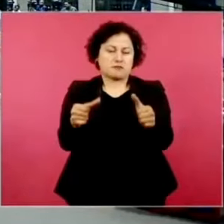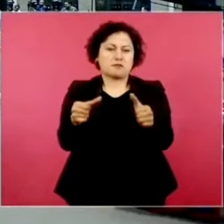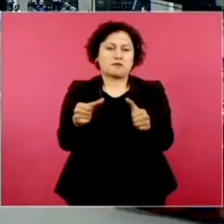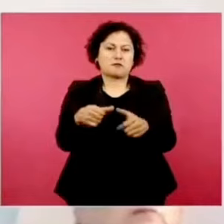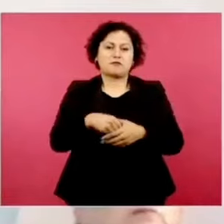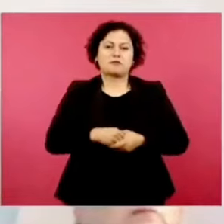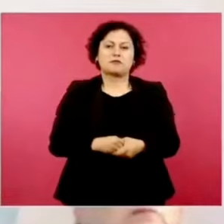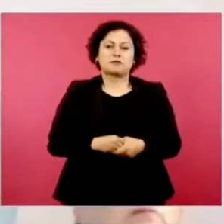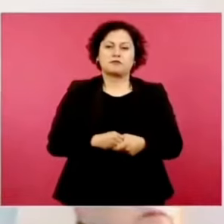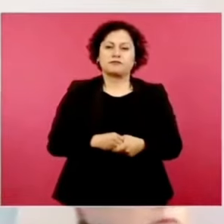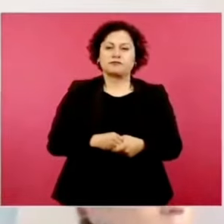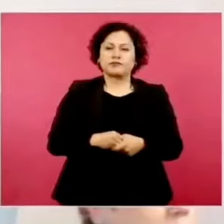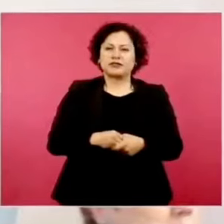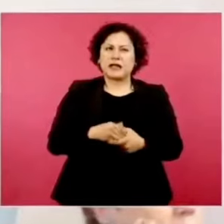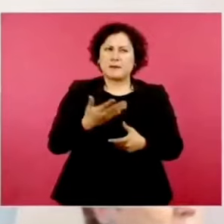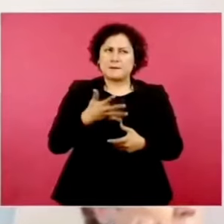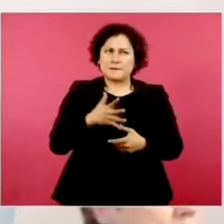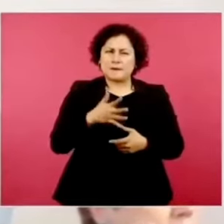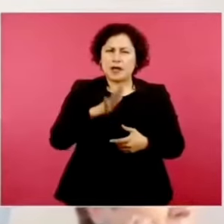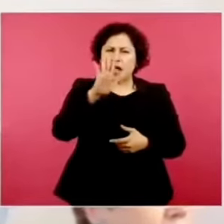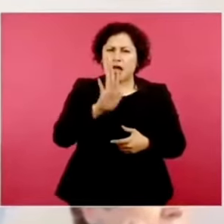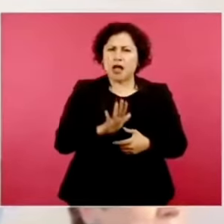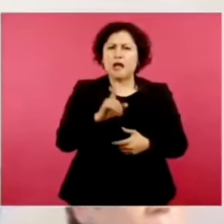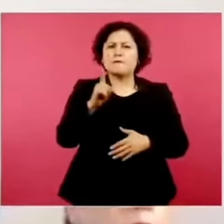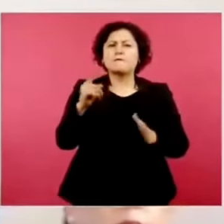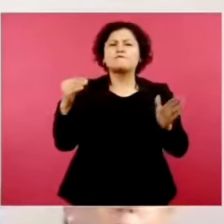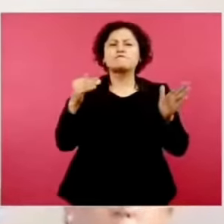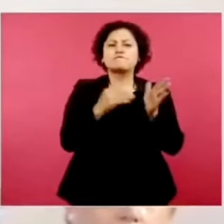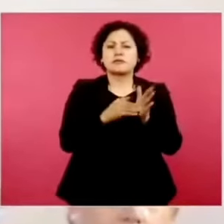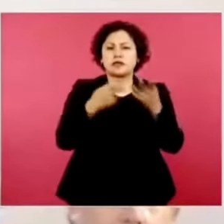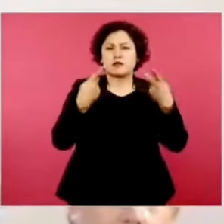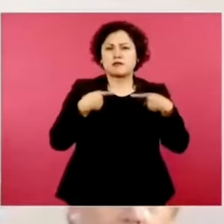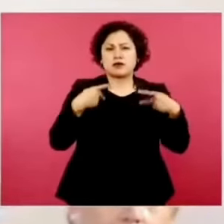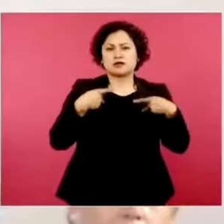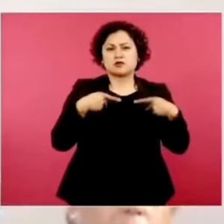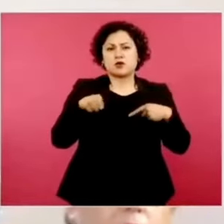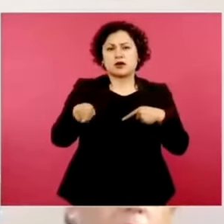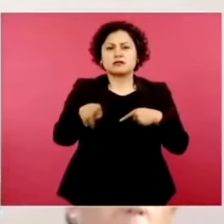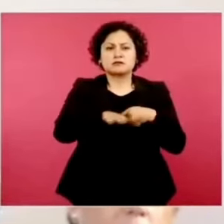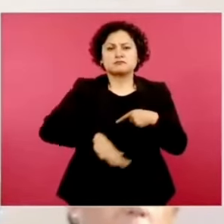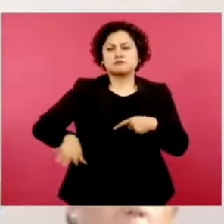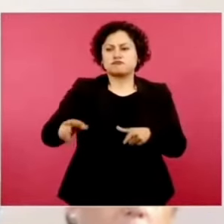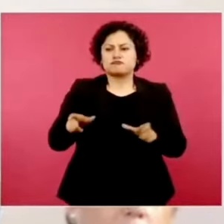mil elementos más de toda la región. Bueno,